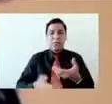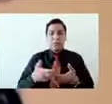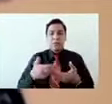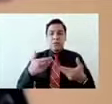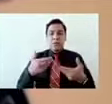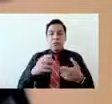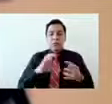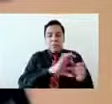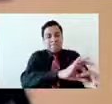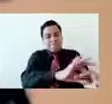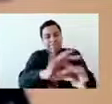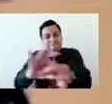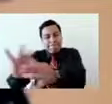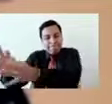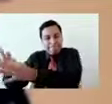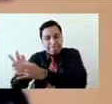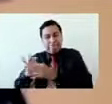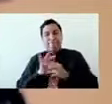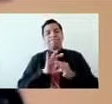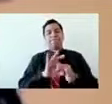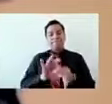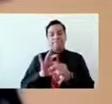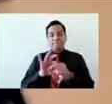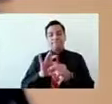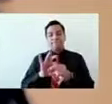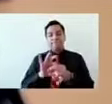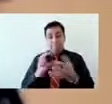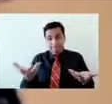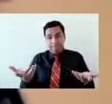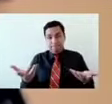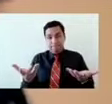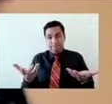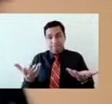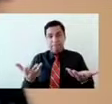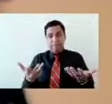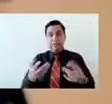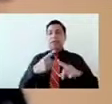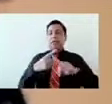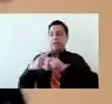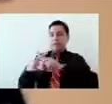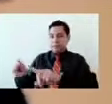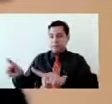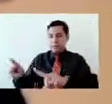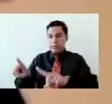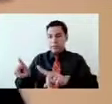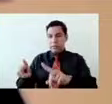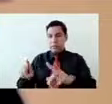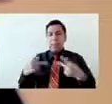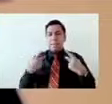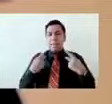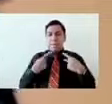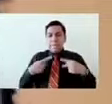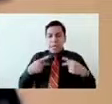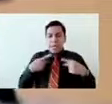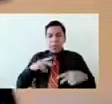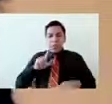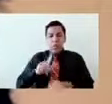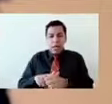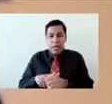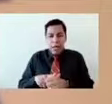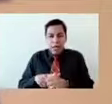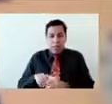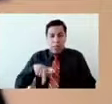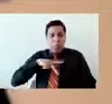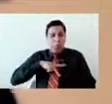qué tipo de vínculo quiero establecer con ellos. Entender cómo la diferencia entre lo personal y lo íntimo. Somos